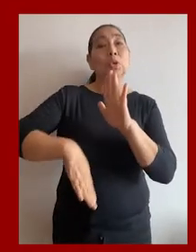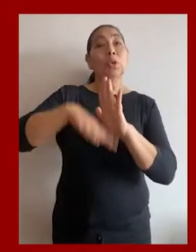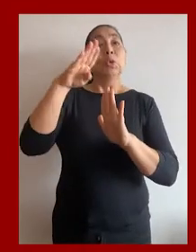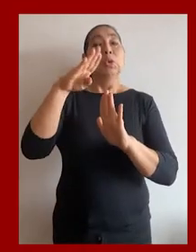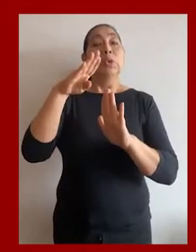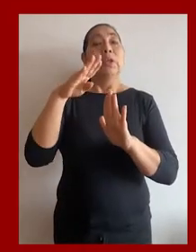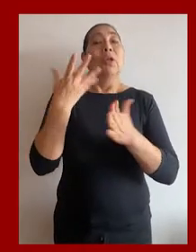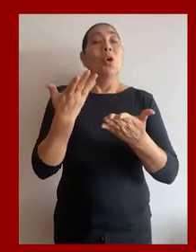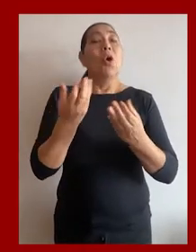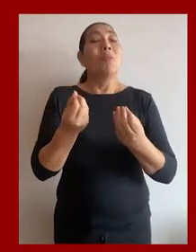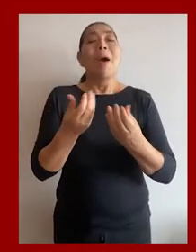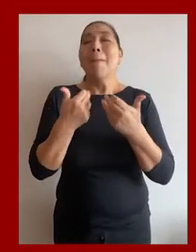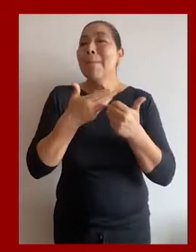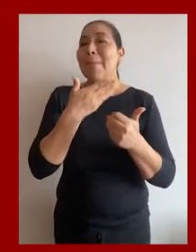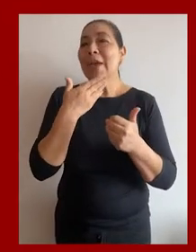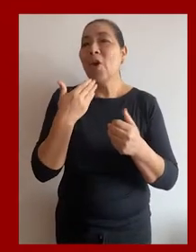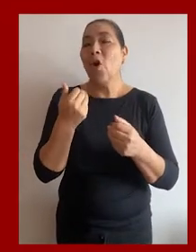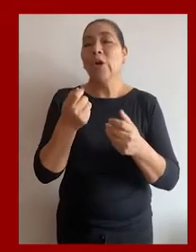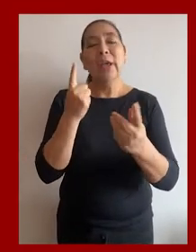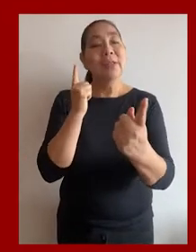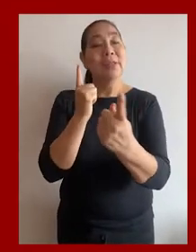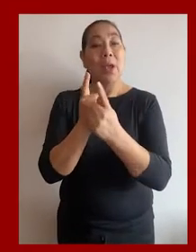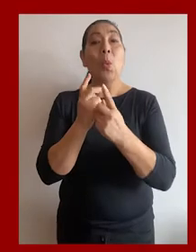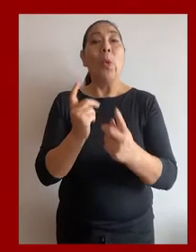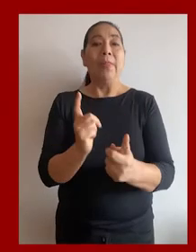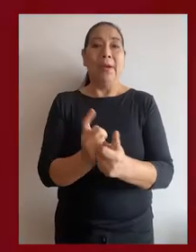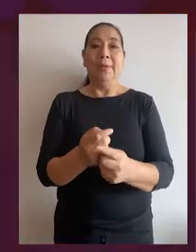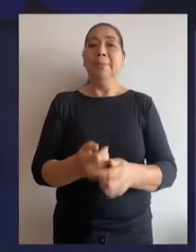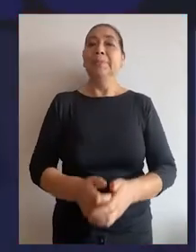superación de debilidades e ineficiencias encontradas.